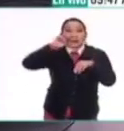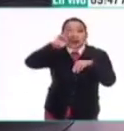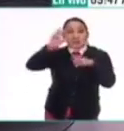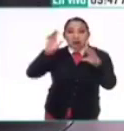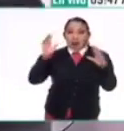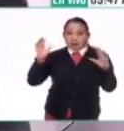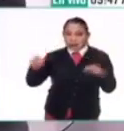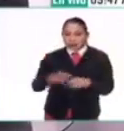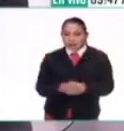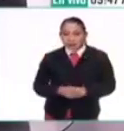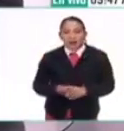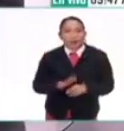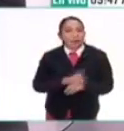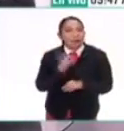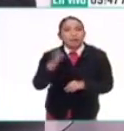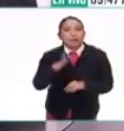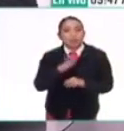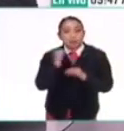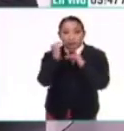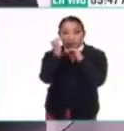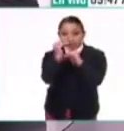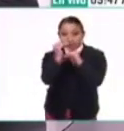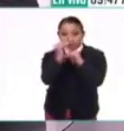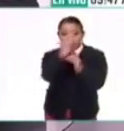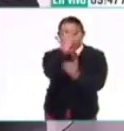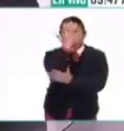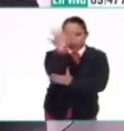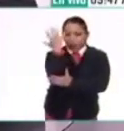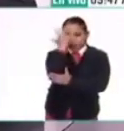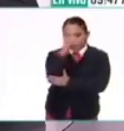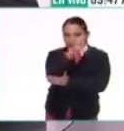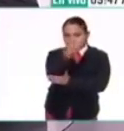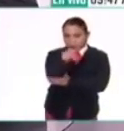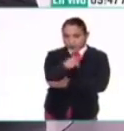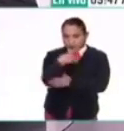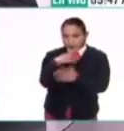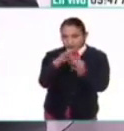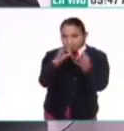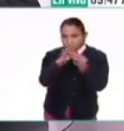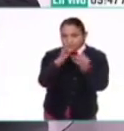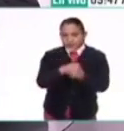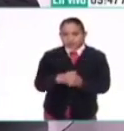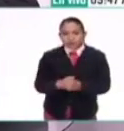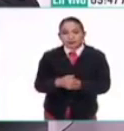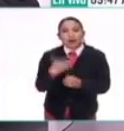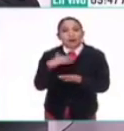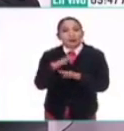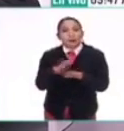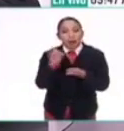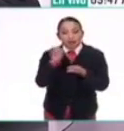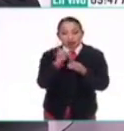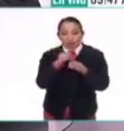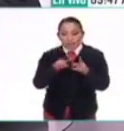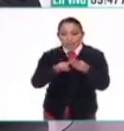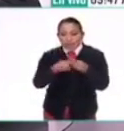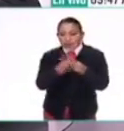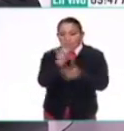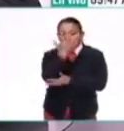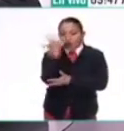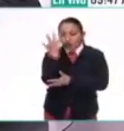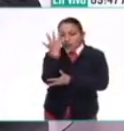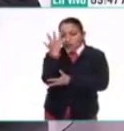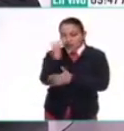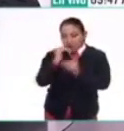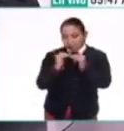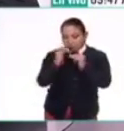extraordinaria porque hay un límite, el bosque, y esto ya lo haremos en otra sesión, sobre hasta dónde crece, pueden crecer